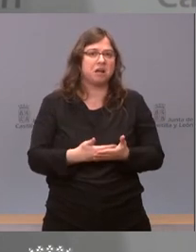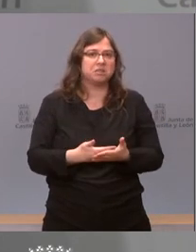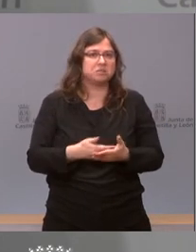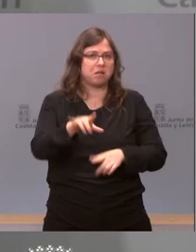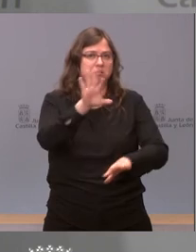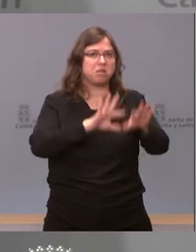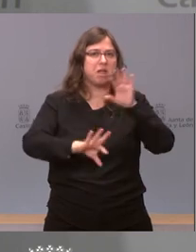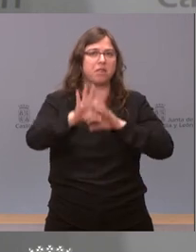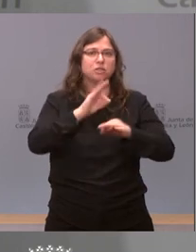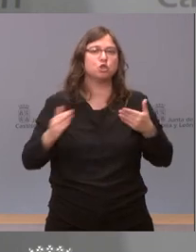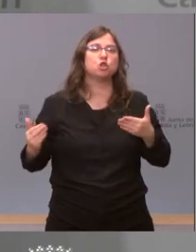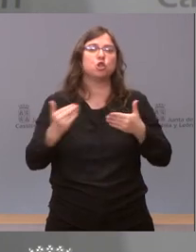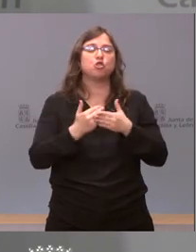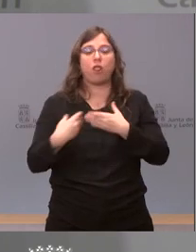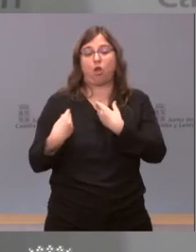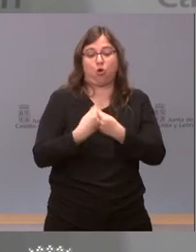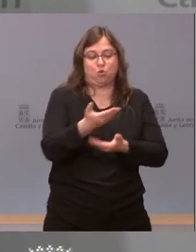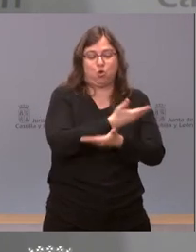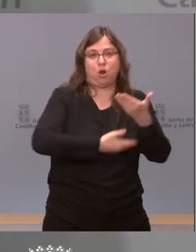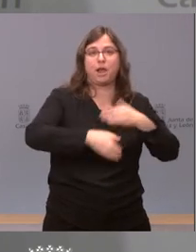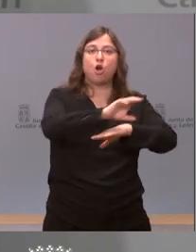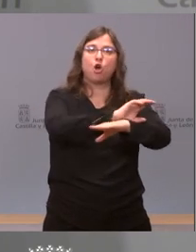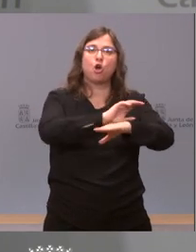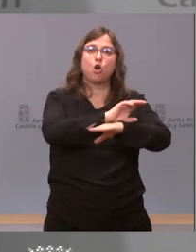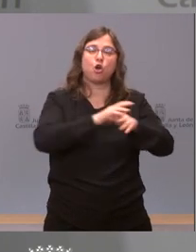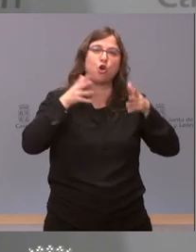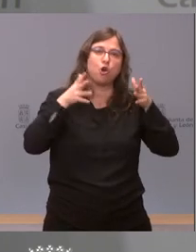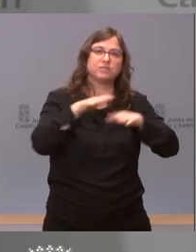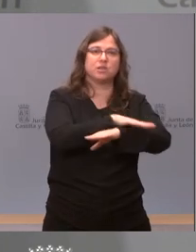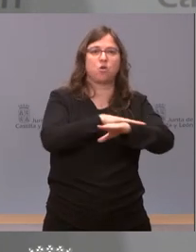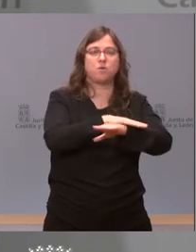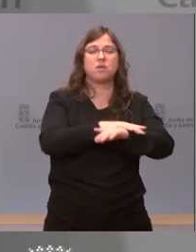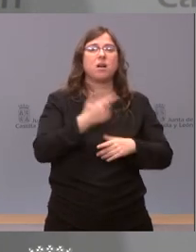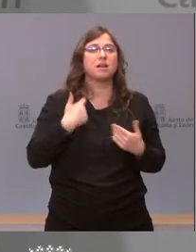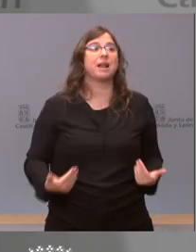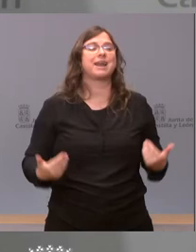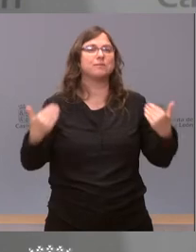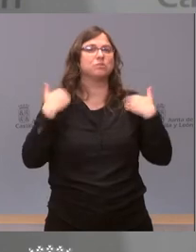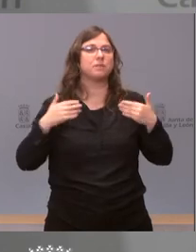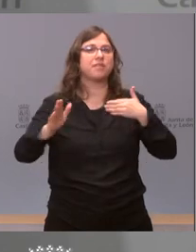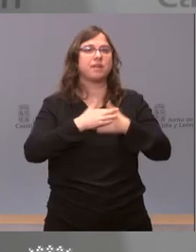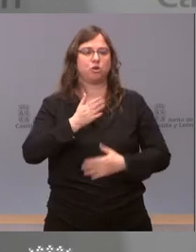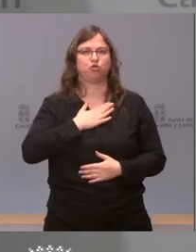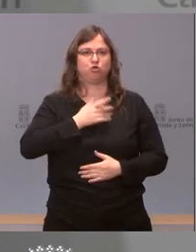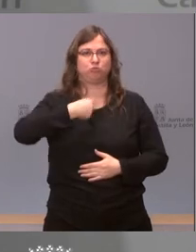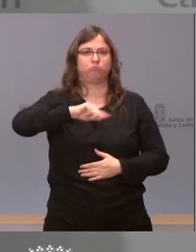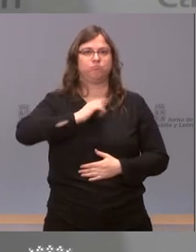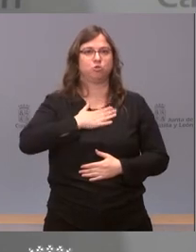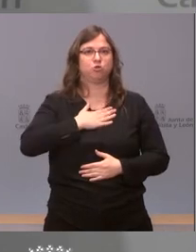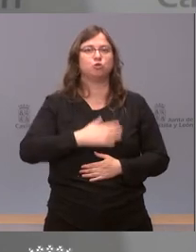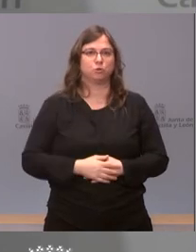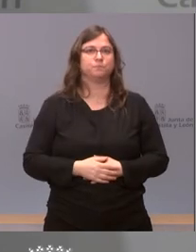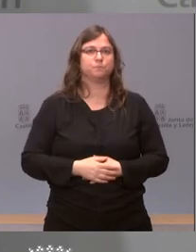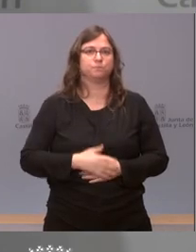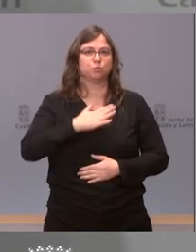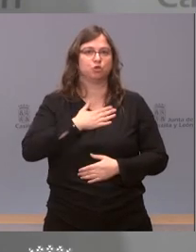decisiones naturalmente las tomamos en conjunto en el consejo de gobierno a quien compete el cierre a nosotros compete la administración